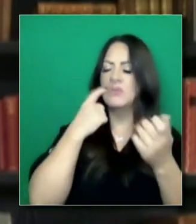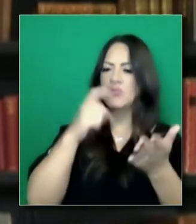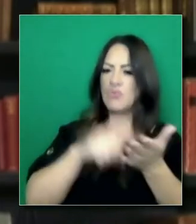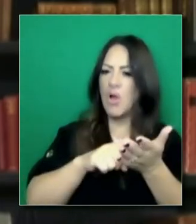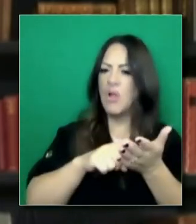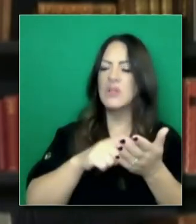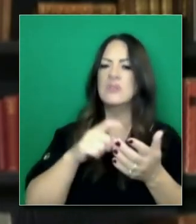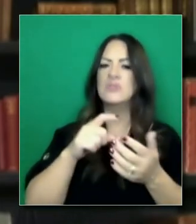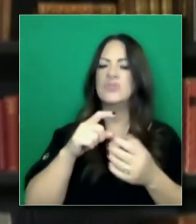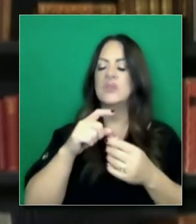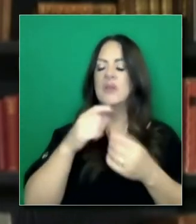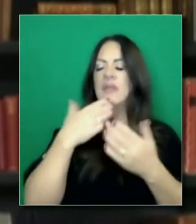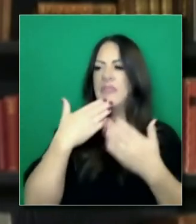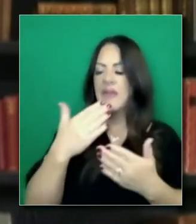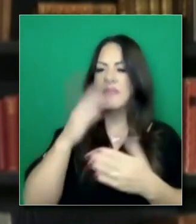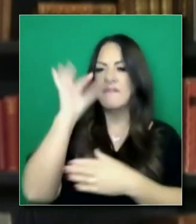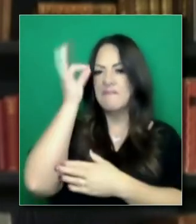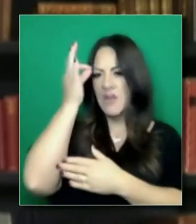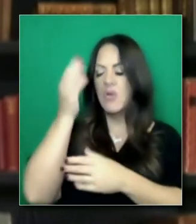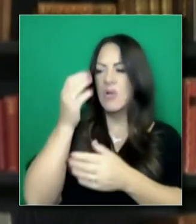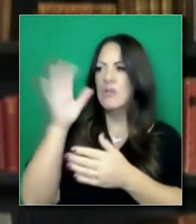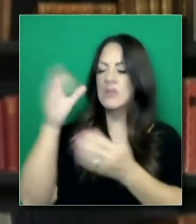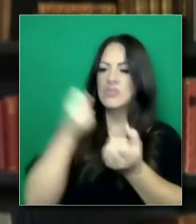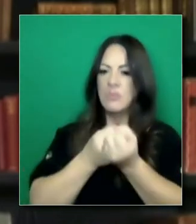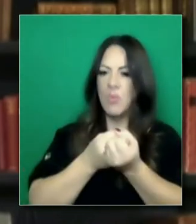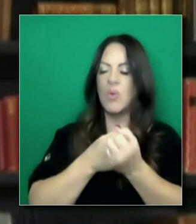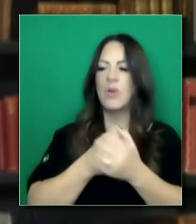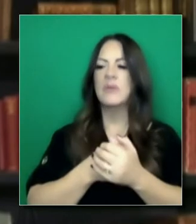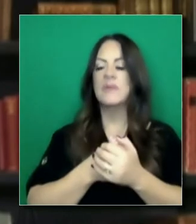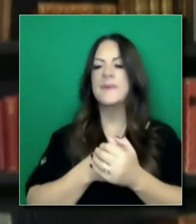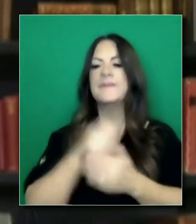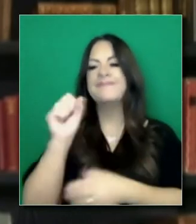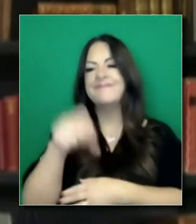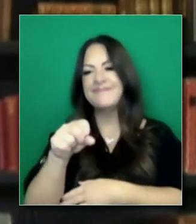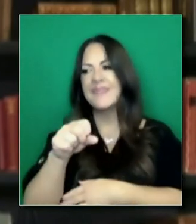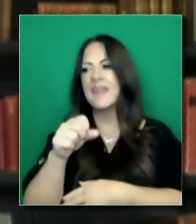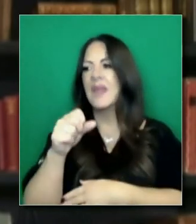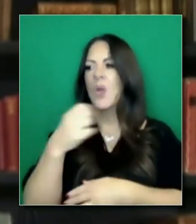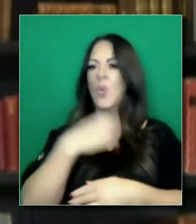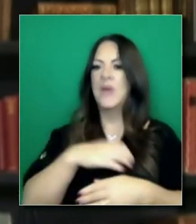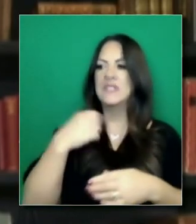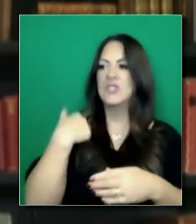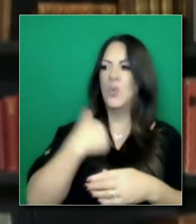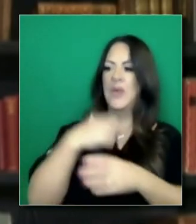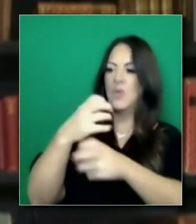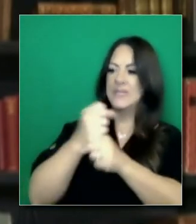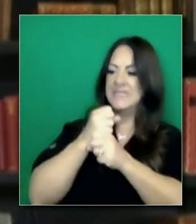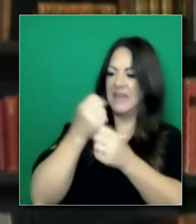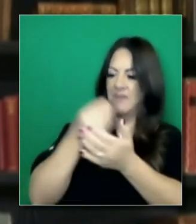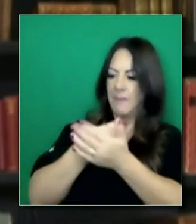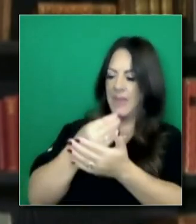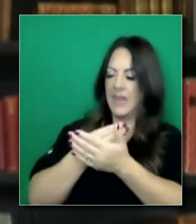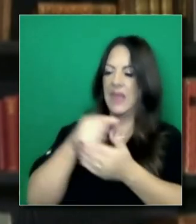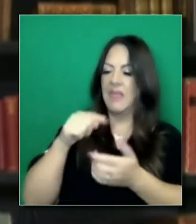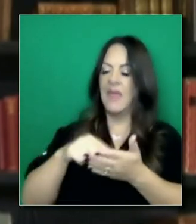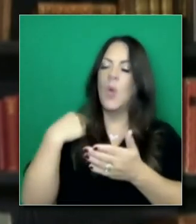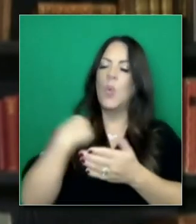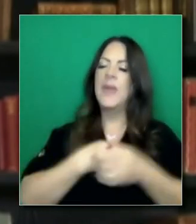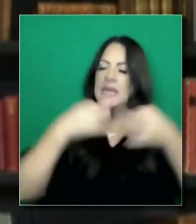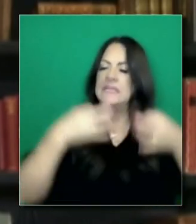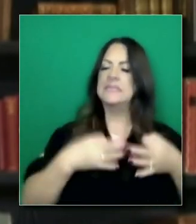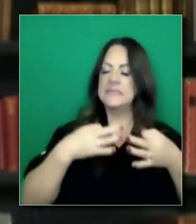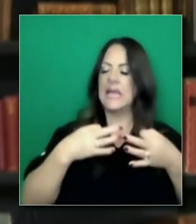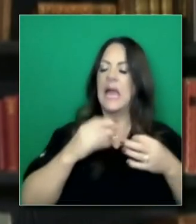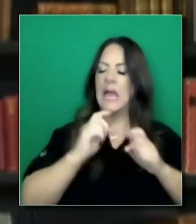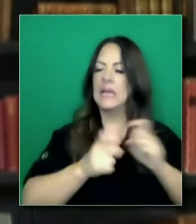con este apoyo federal. A pesar de que no hubo fondos a discreción